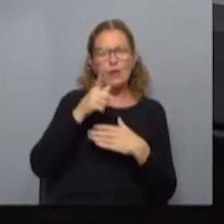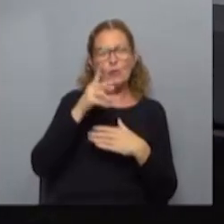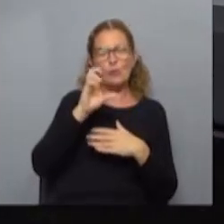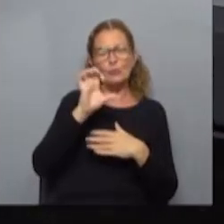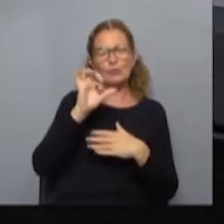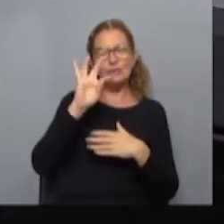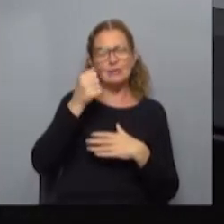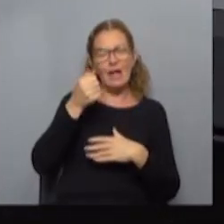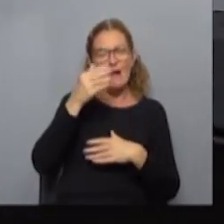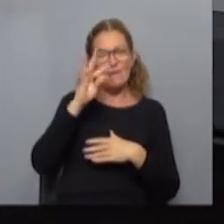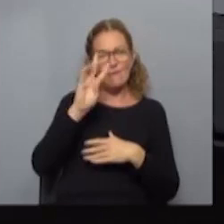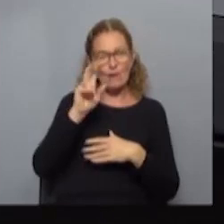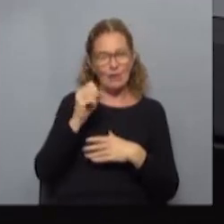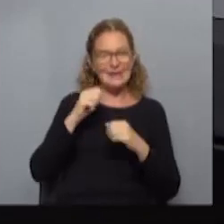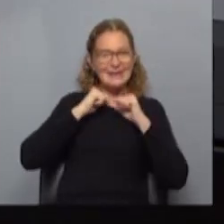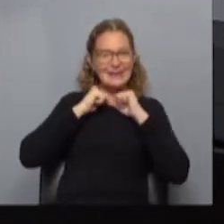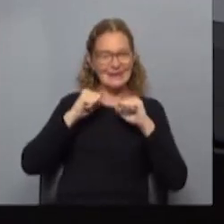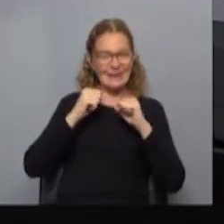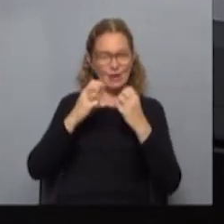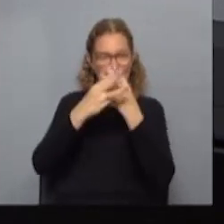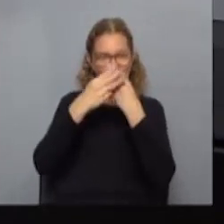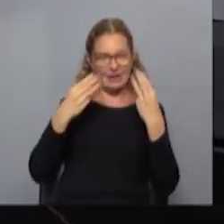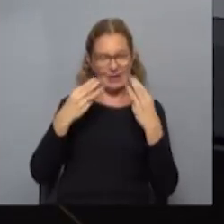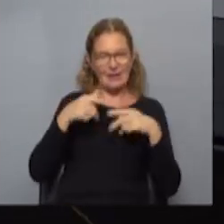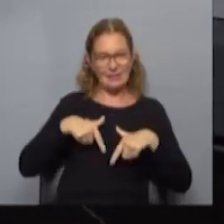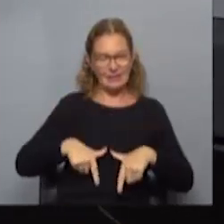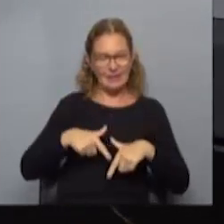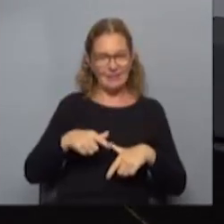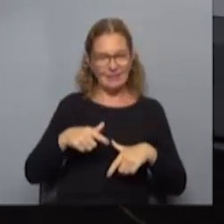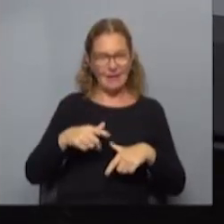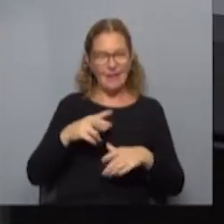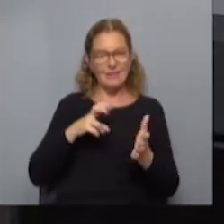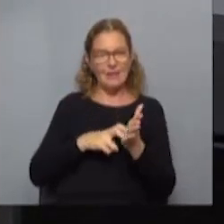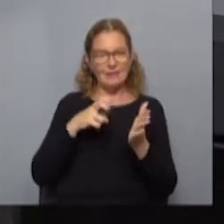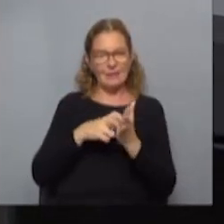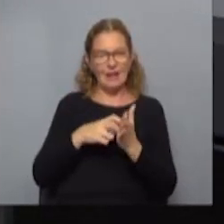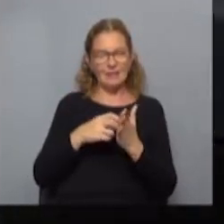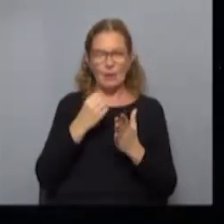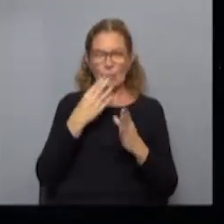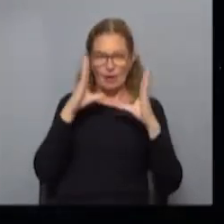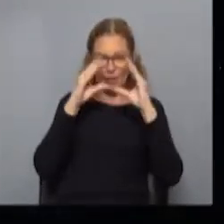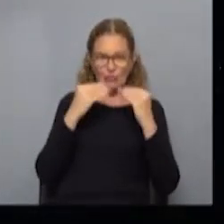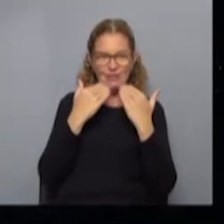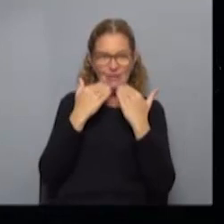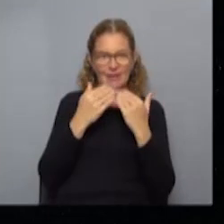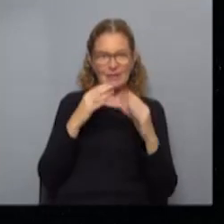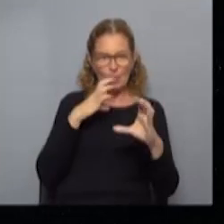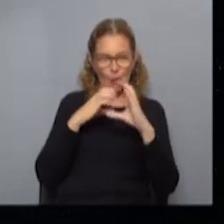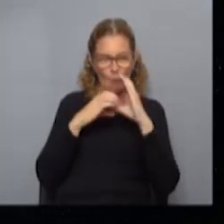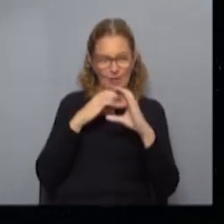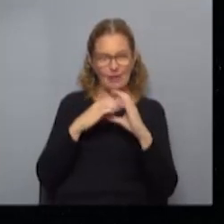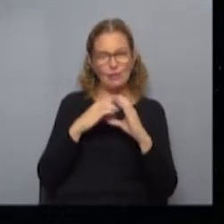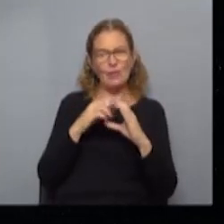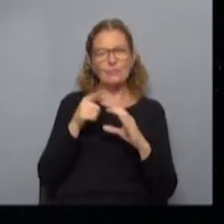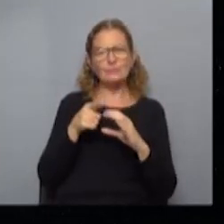Chirif, que es el secretario general de la Intendencia de Salto. Primero que nada, Chirif, buenas noches, gracias por esta comunicación